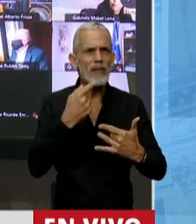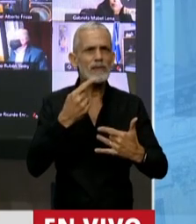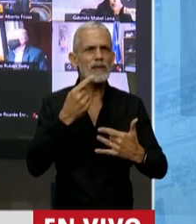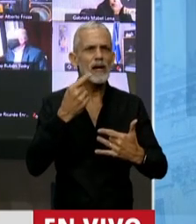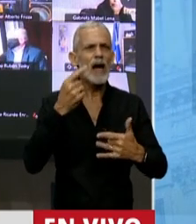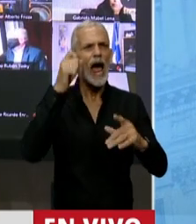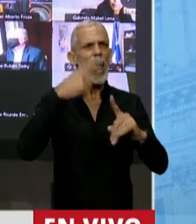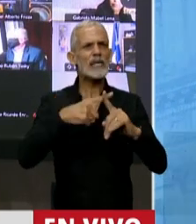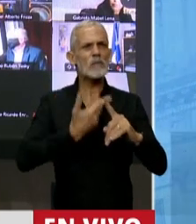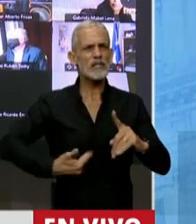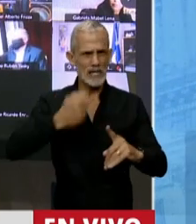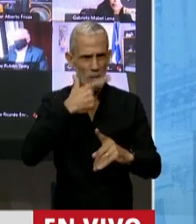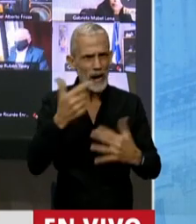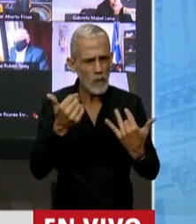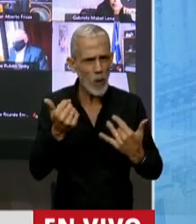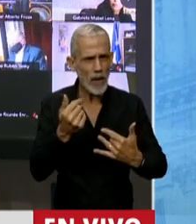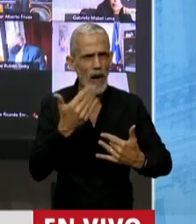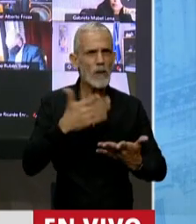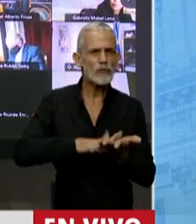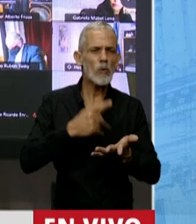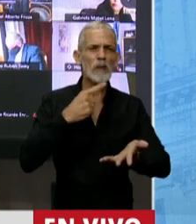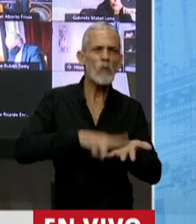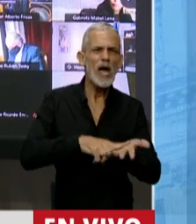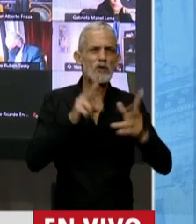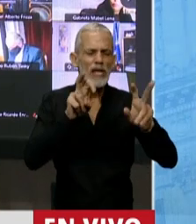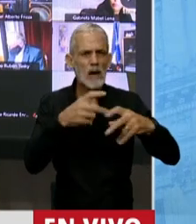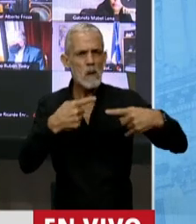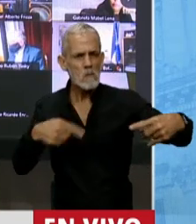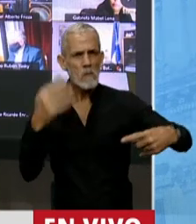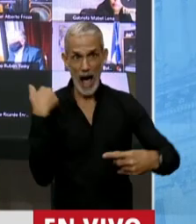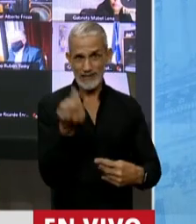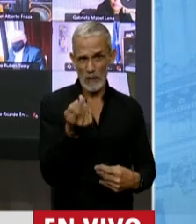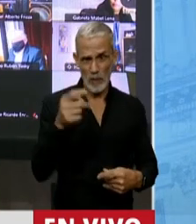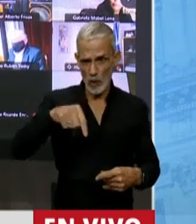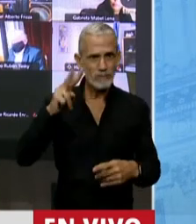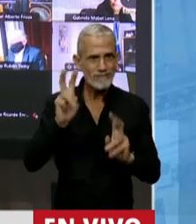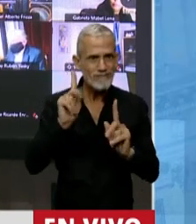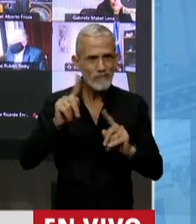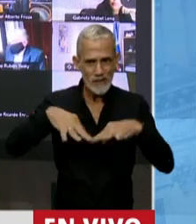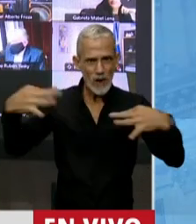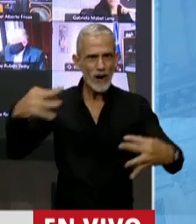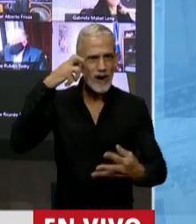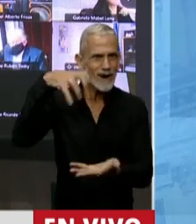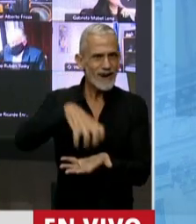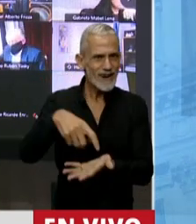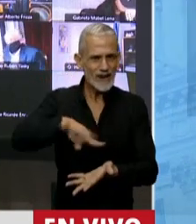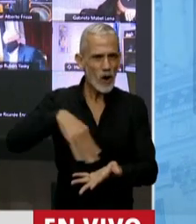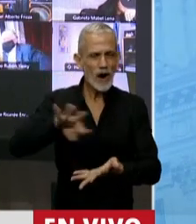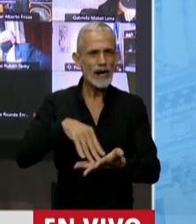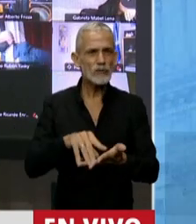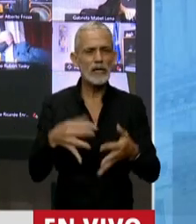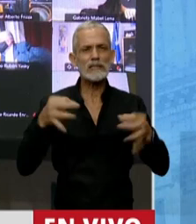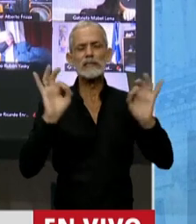y hablar del tema impositivo cuando hace poco en este recinto se votó la